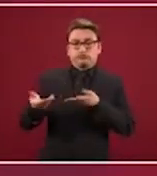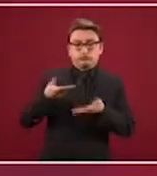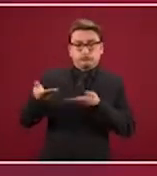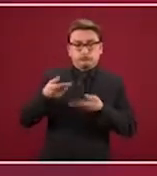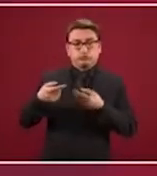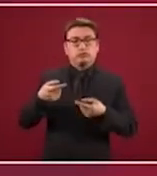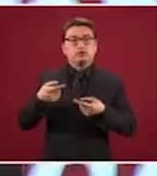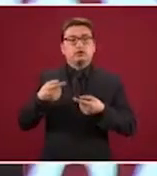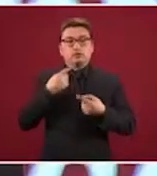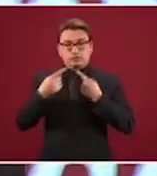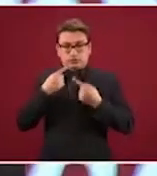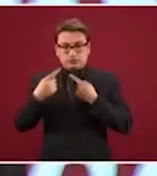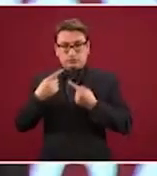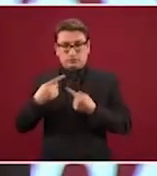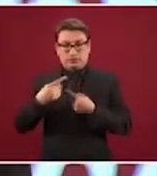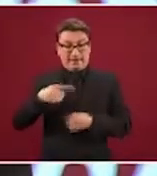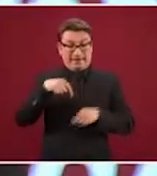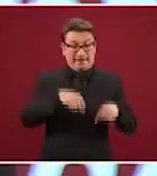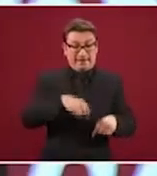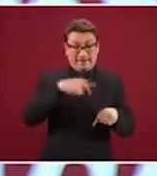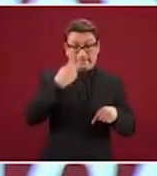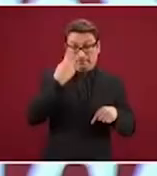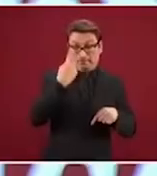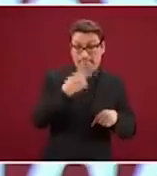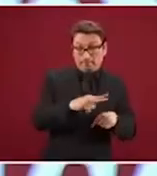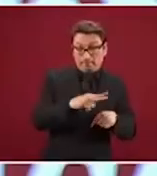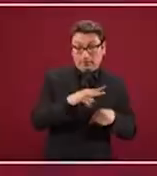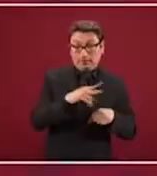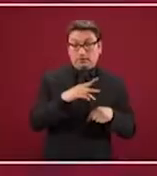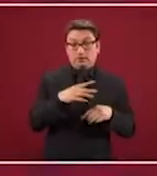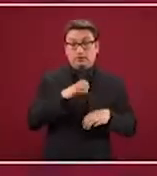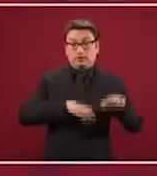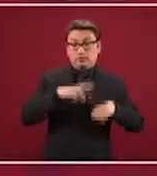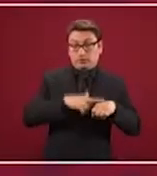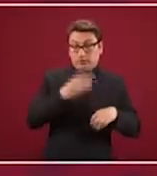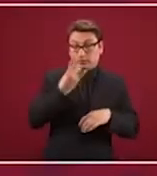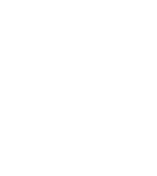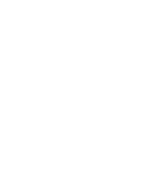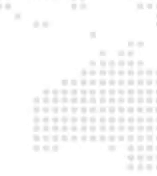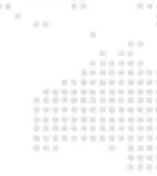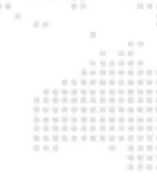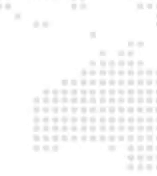pensado expulsar a su personal en la sede de Bolivia en México.